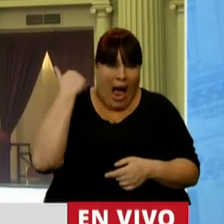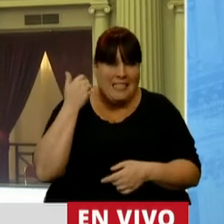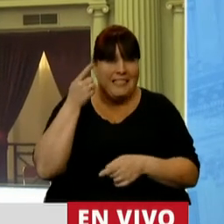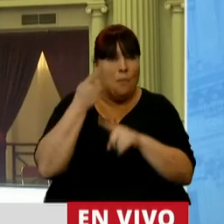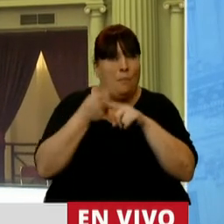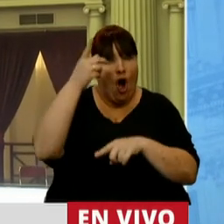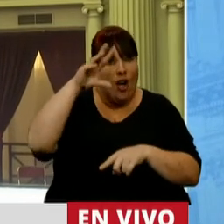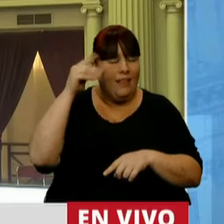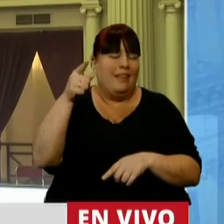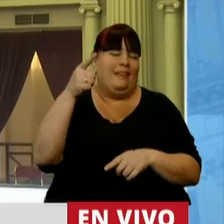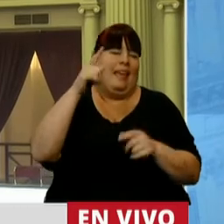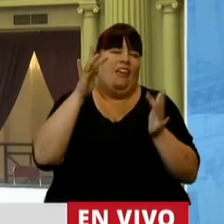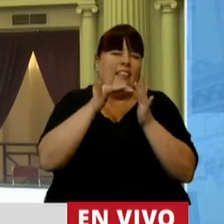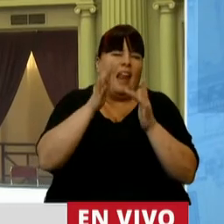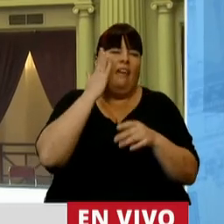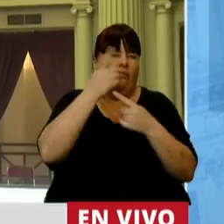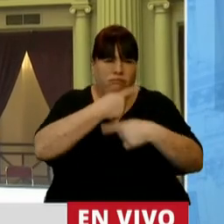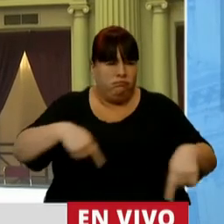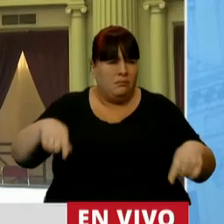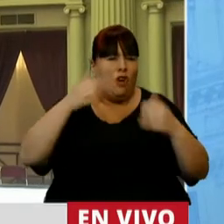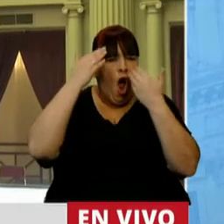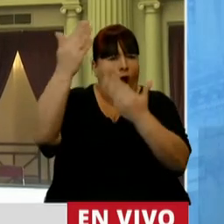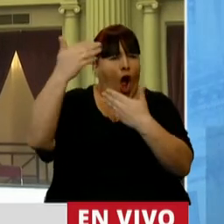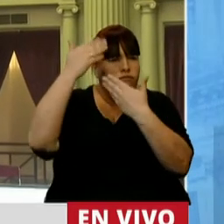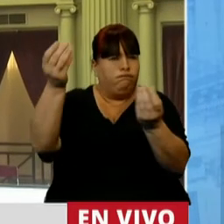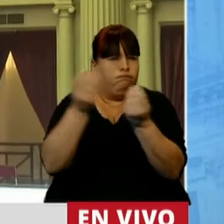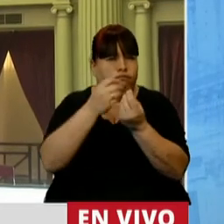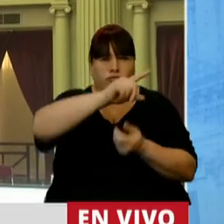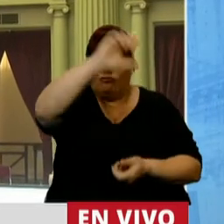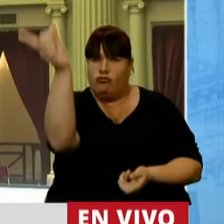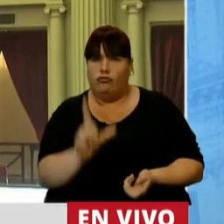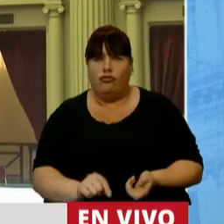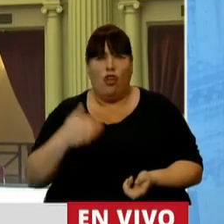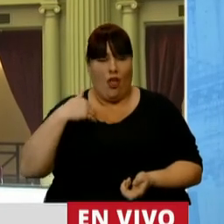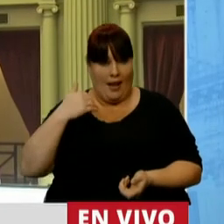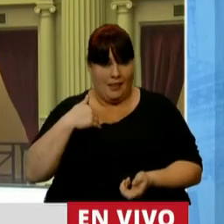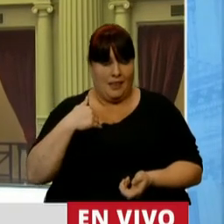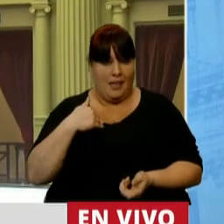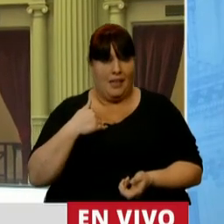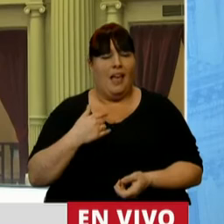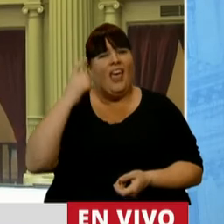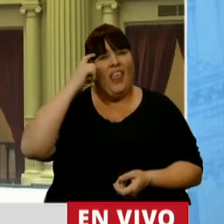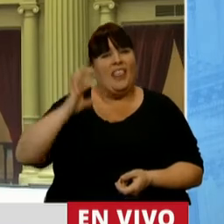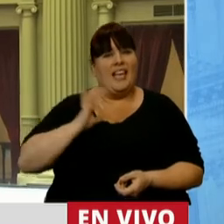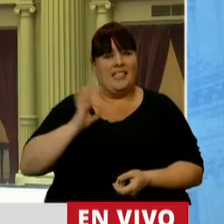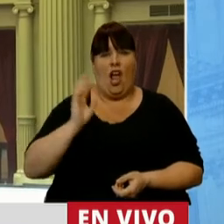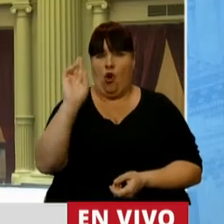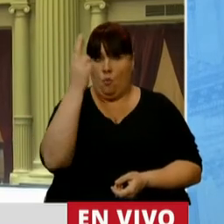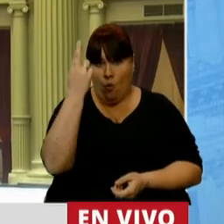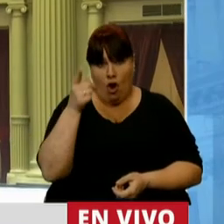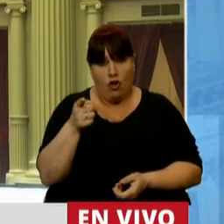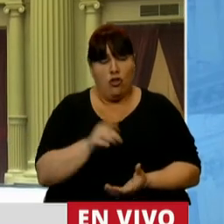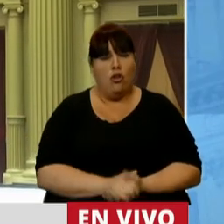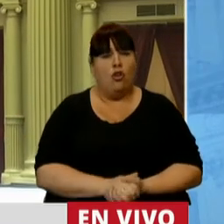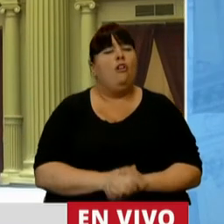ayer en las redes y en los múltiples homenajes que se han rendido a lo largo y ancho del país a 10 años de fallecimiento